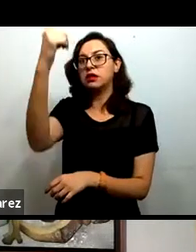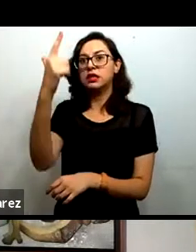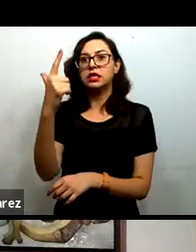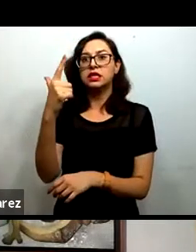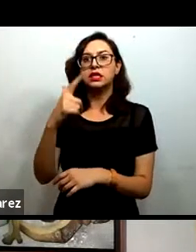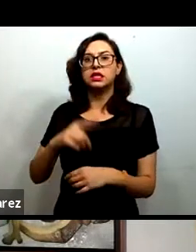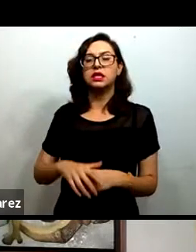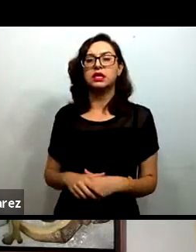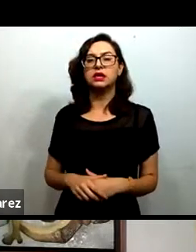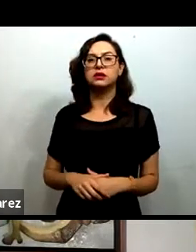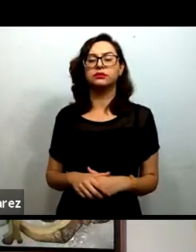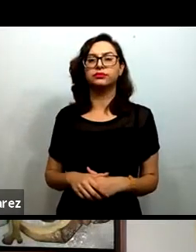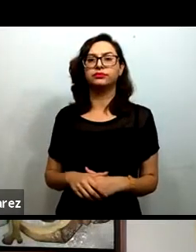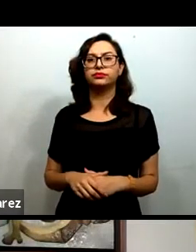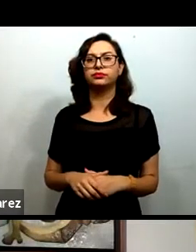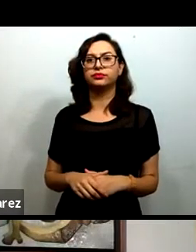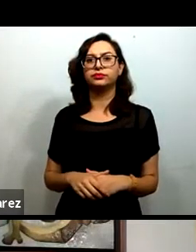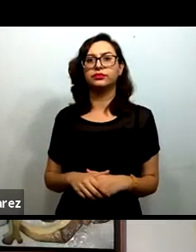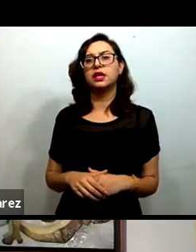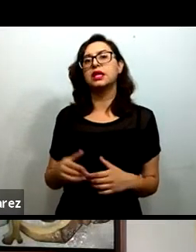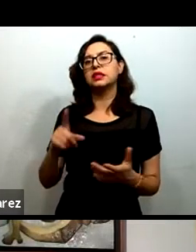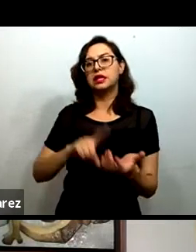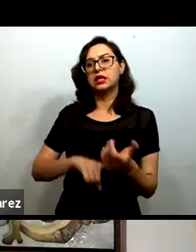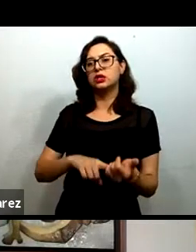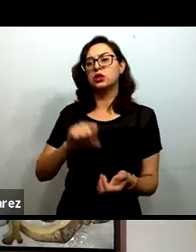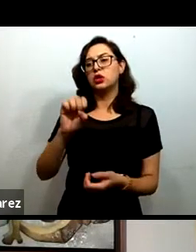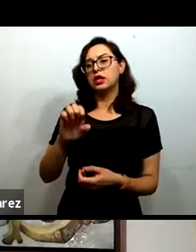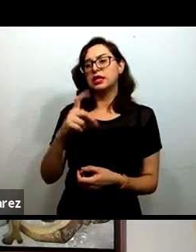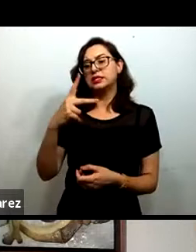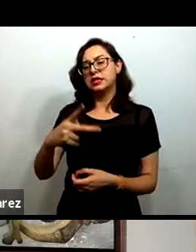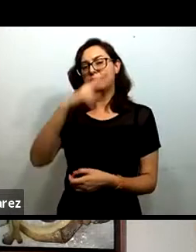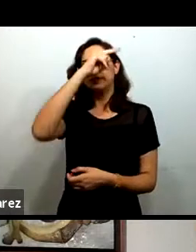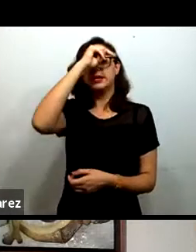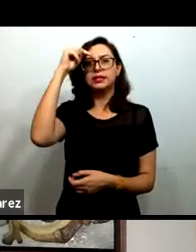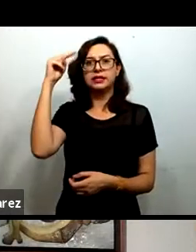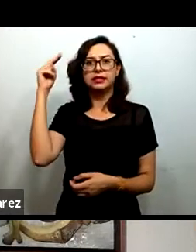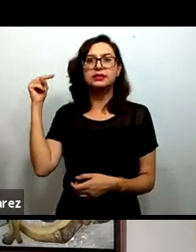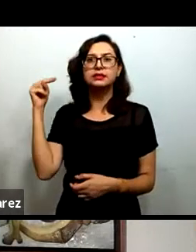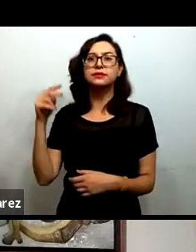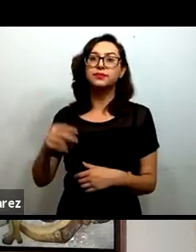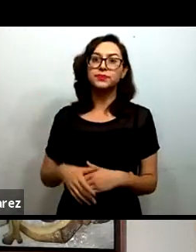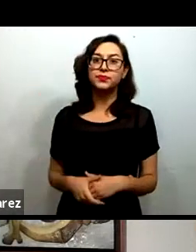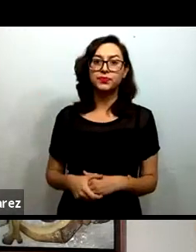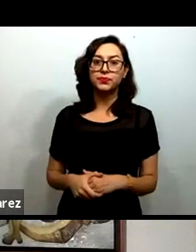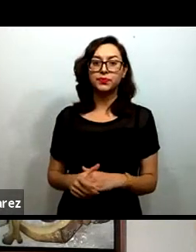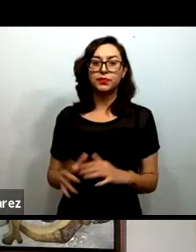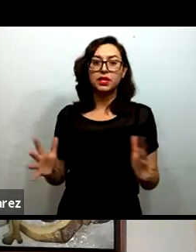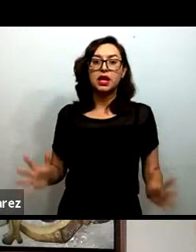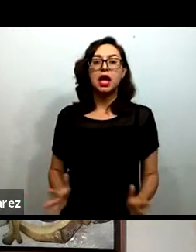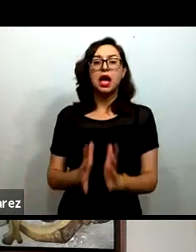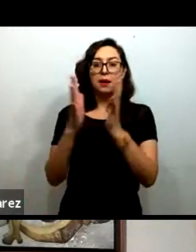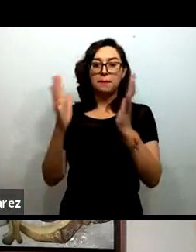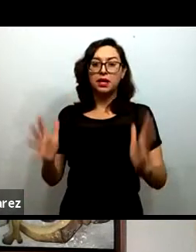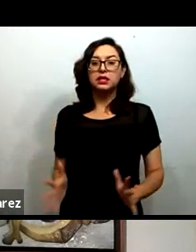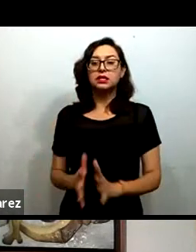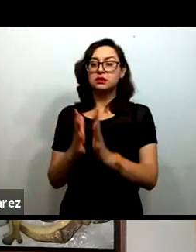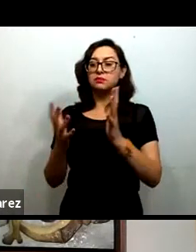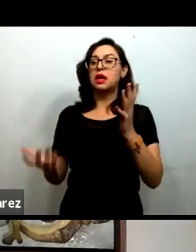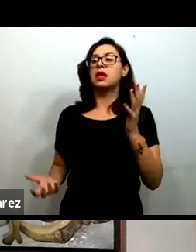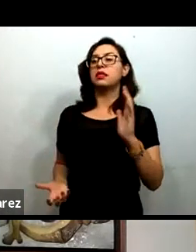de Educación Pública del Estado de Nayarit. Ha participado en estudios e innovaciones educativas